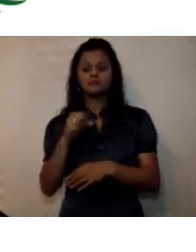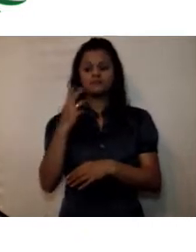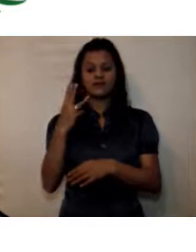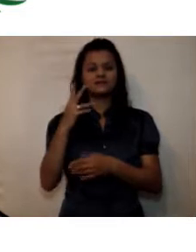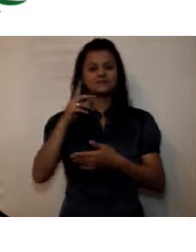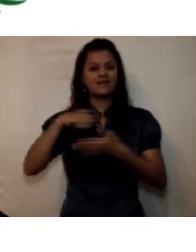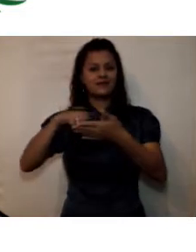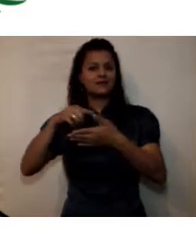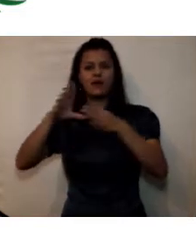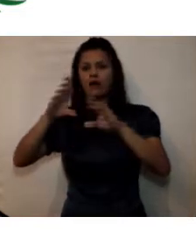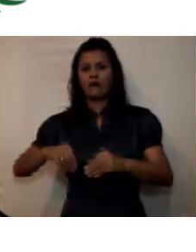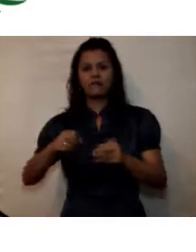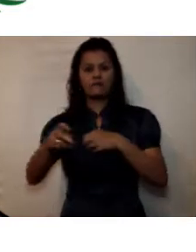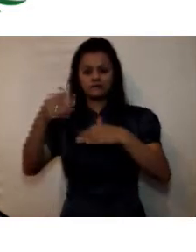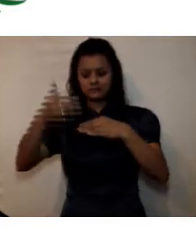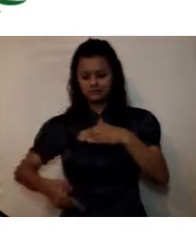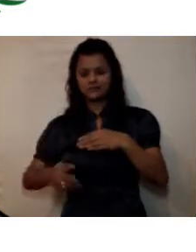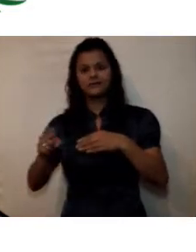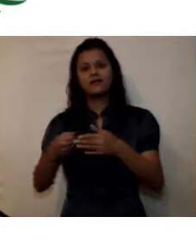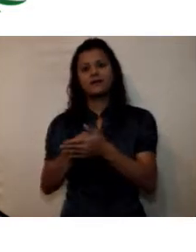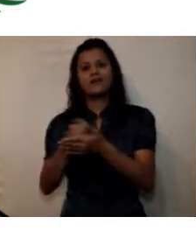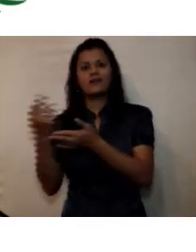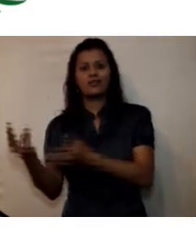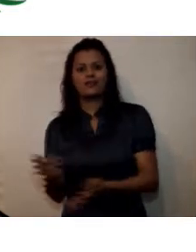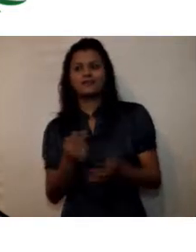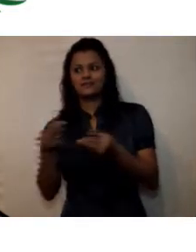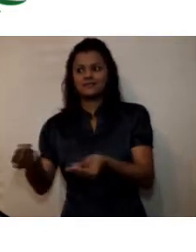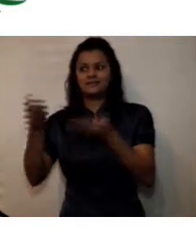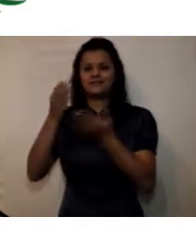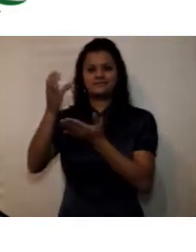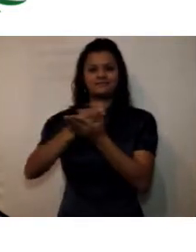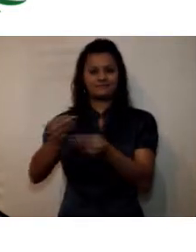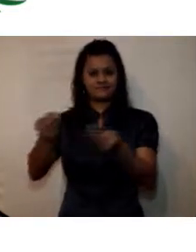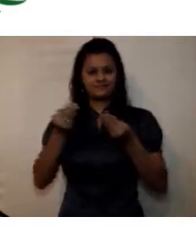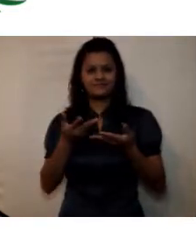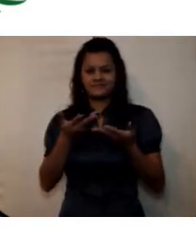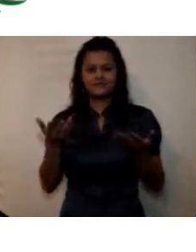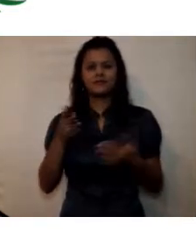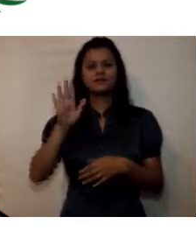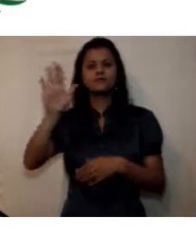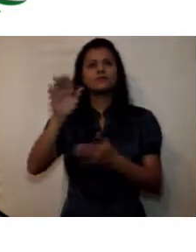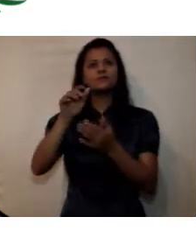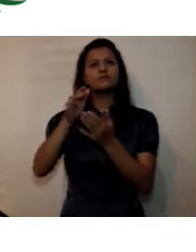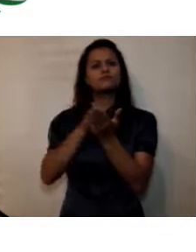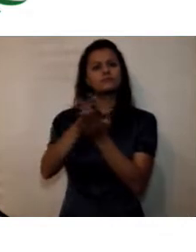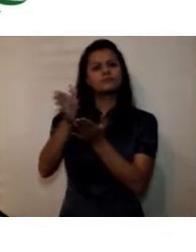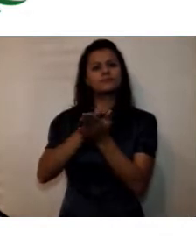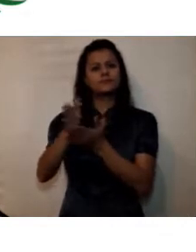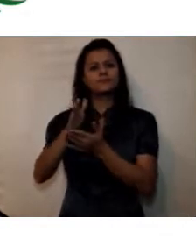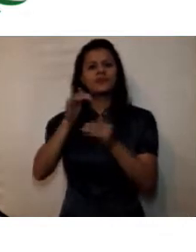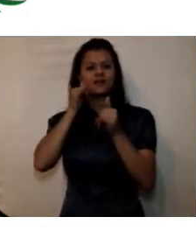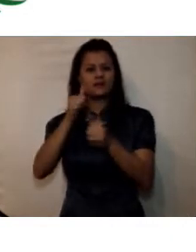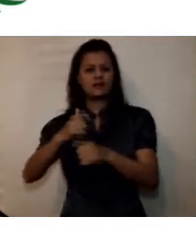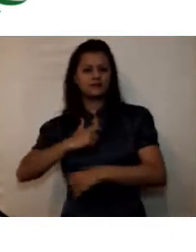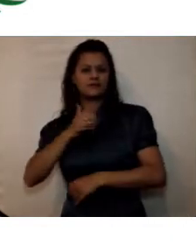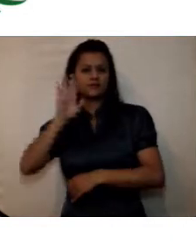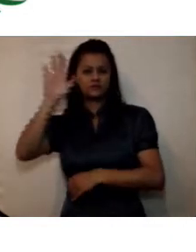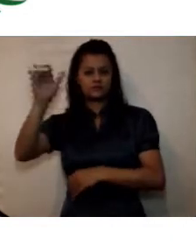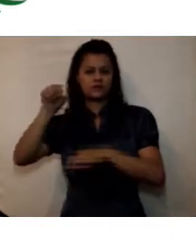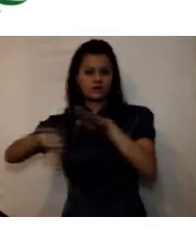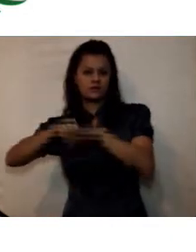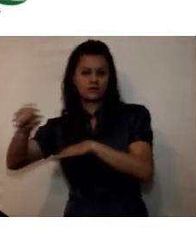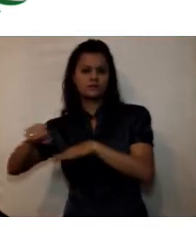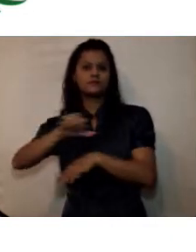acreditación en alta calidad del programa de ingeniería civil de la sede Cajicá y dos procesos radicados en el CNA para